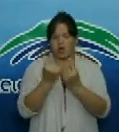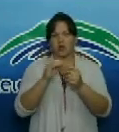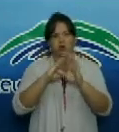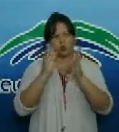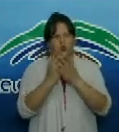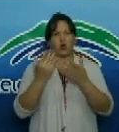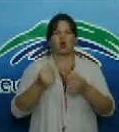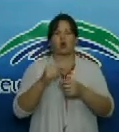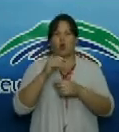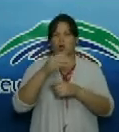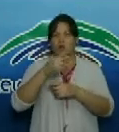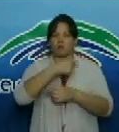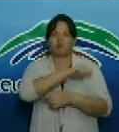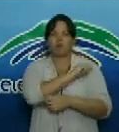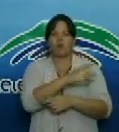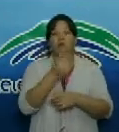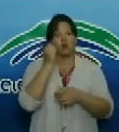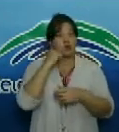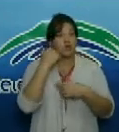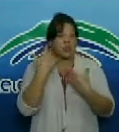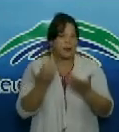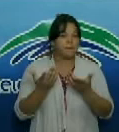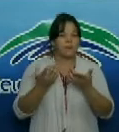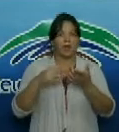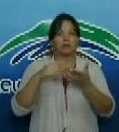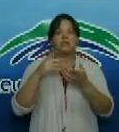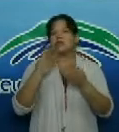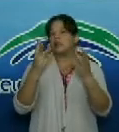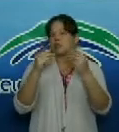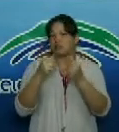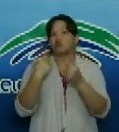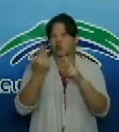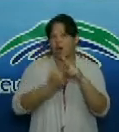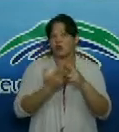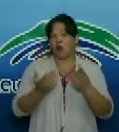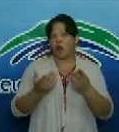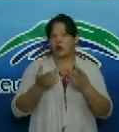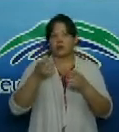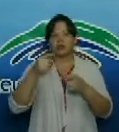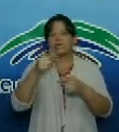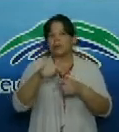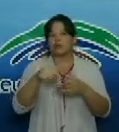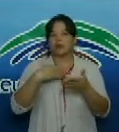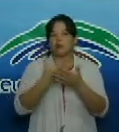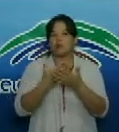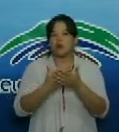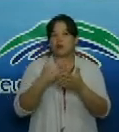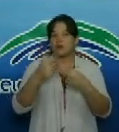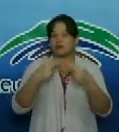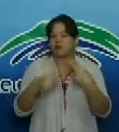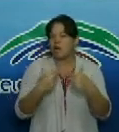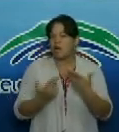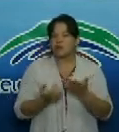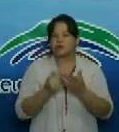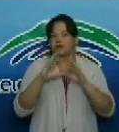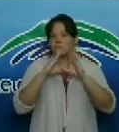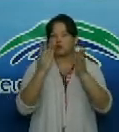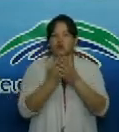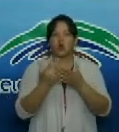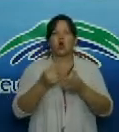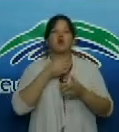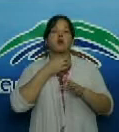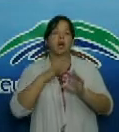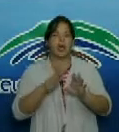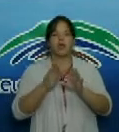población lo cual amplía las posibilidades de diagnóstico Estos pesquisajes están soportados en su gran mayoría por métodos